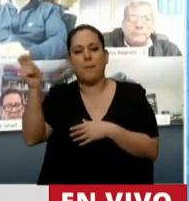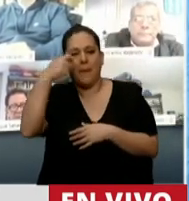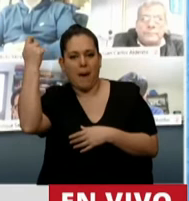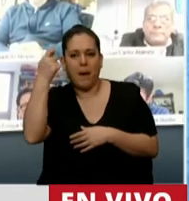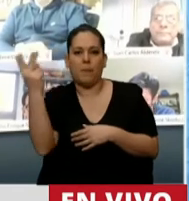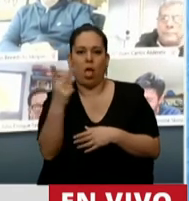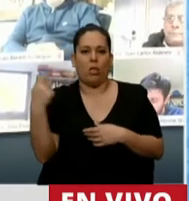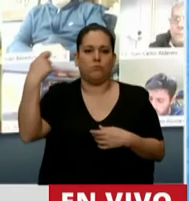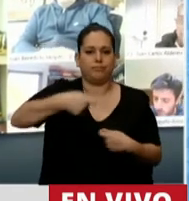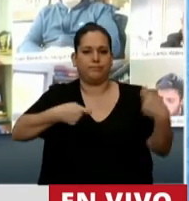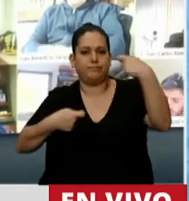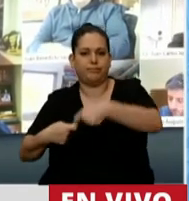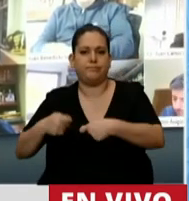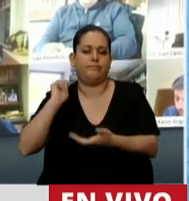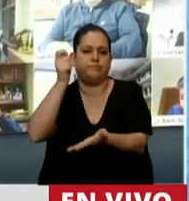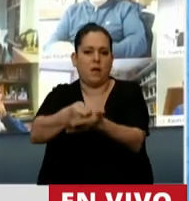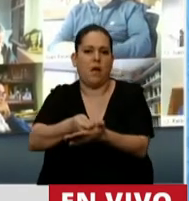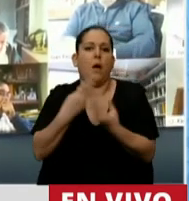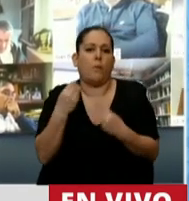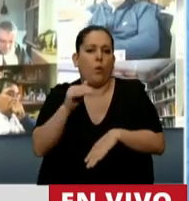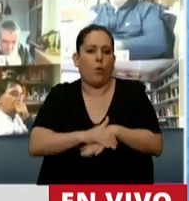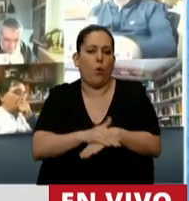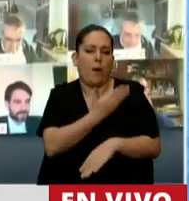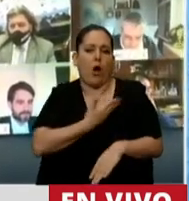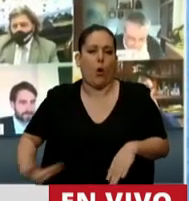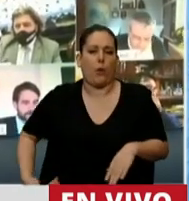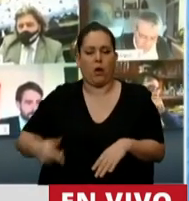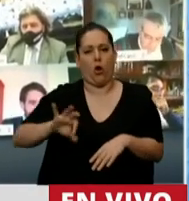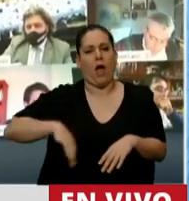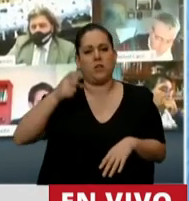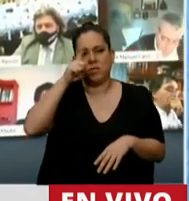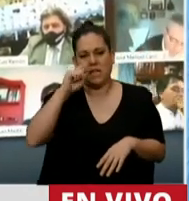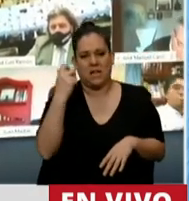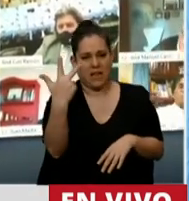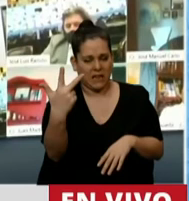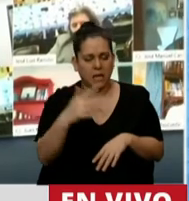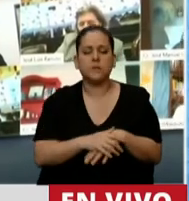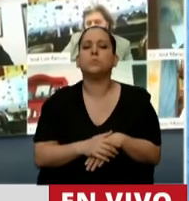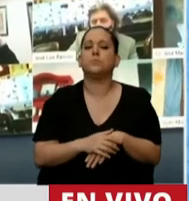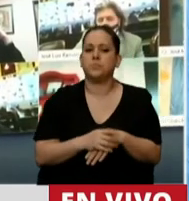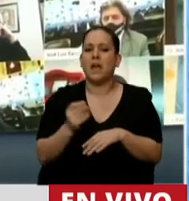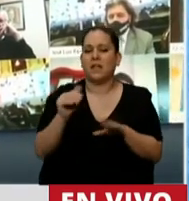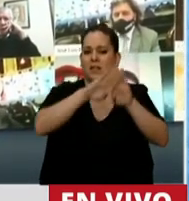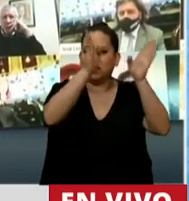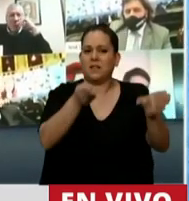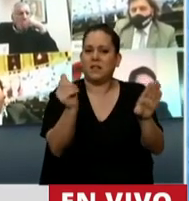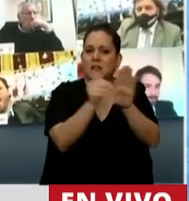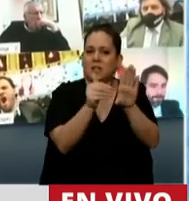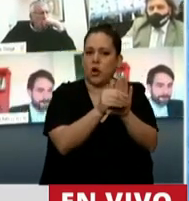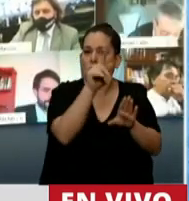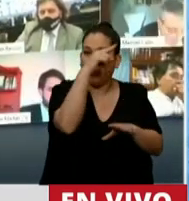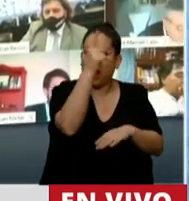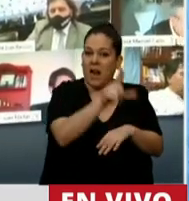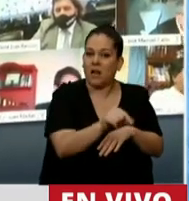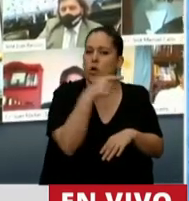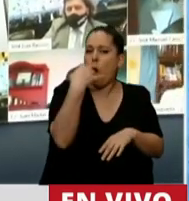Pampa por un decreto de gobierno de facto del 73. Tenemos un dictamen del Procurador General del Tesoro de la Nación que obliga